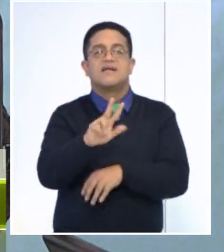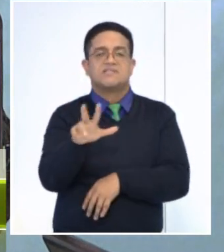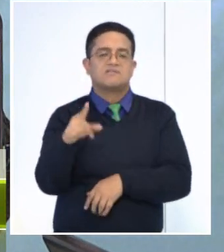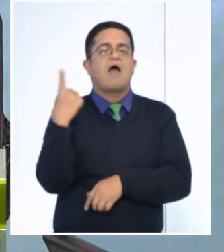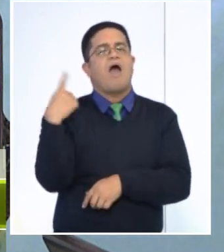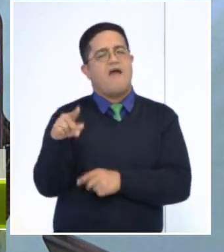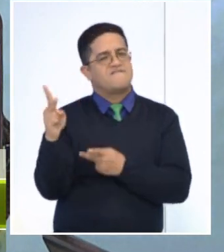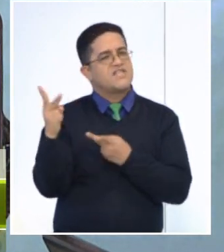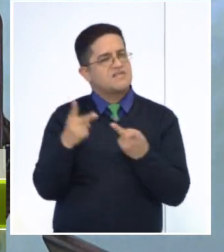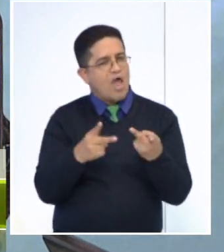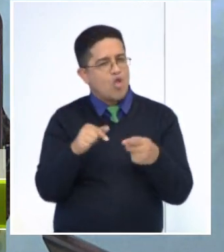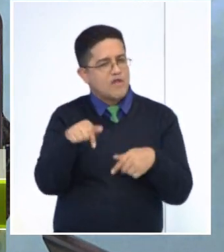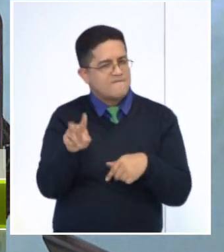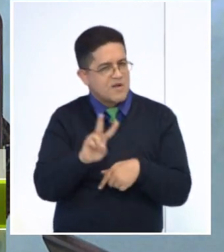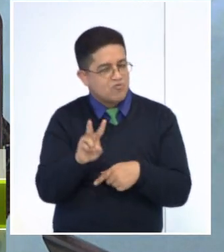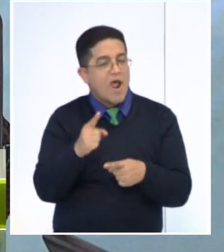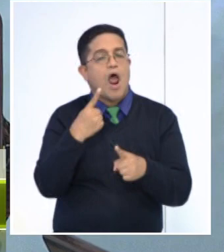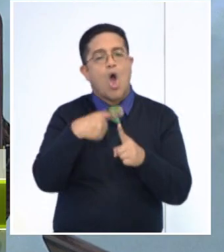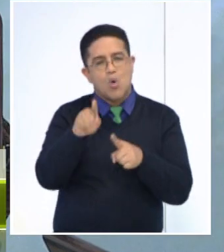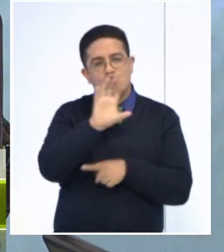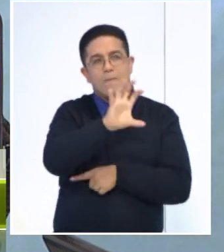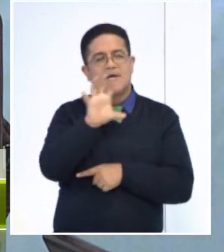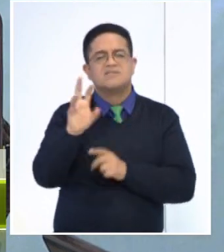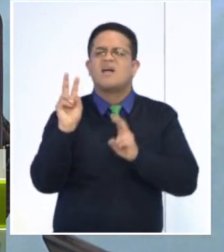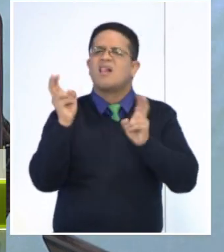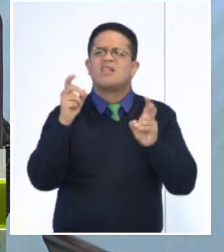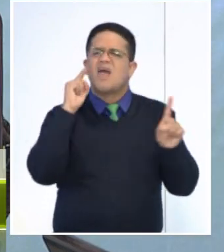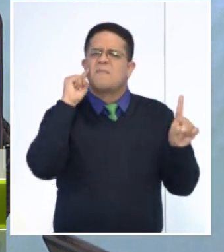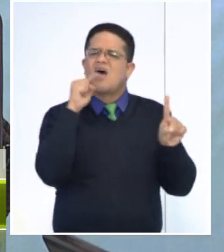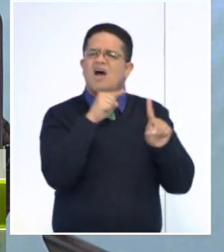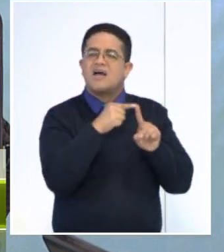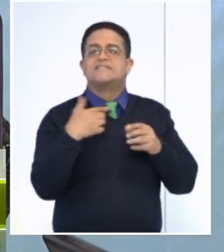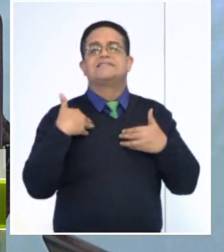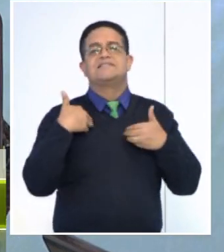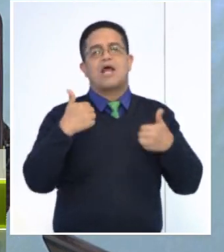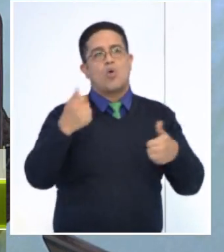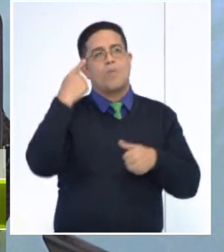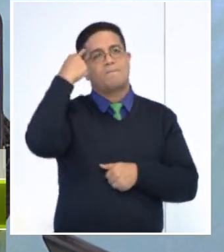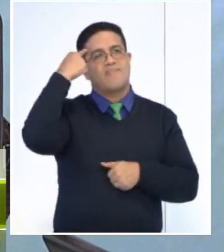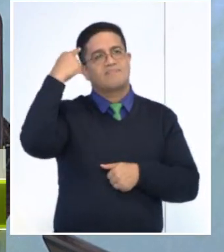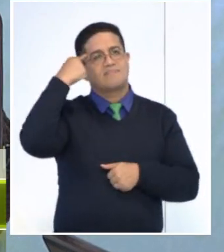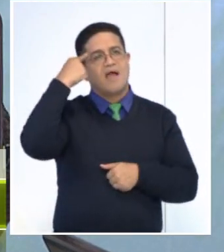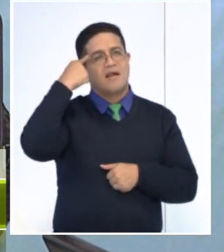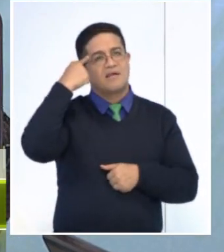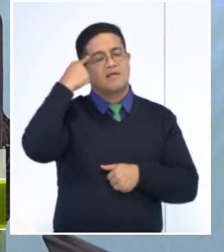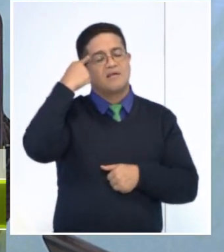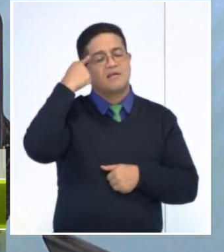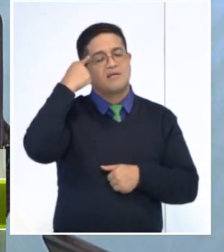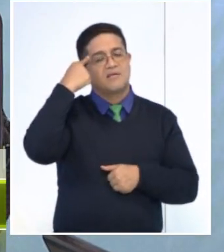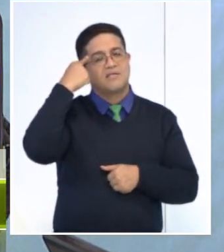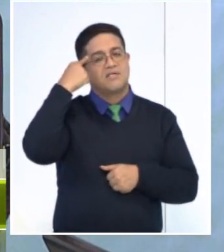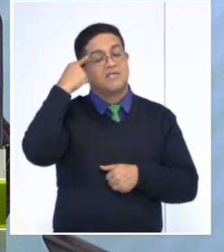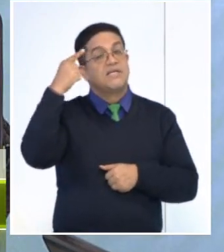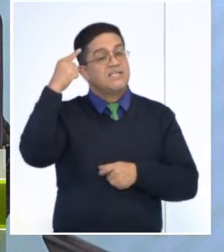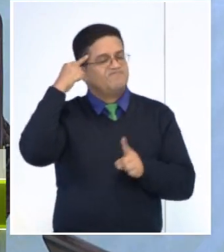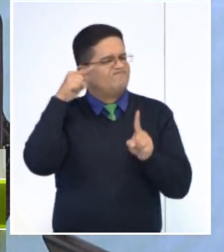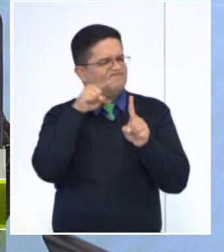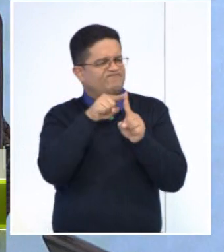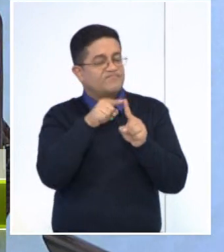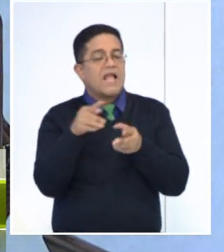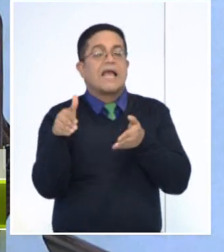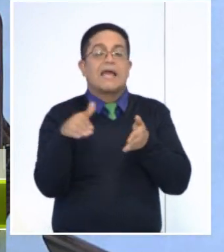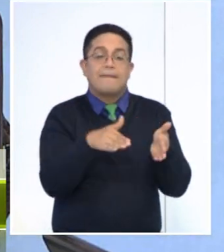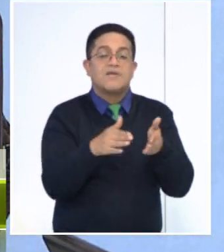internacionales. Y el tema central del Congreso es la salud mental. Y nuestro eslogan es un camino para el buen vivir.